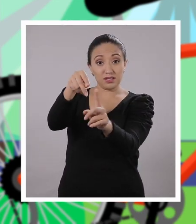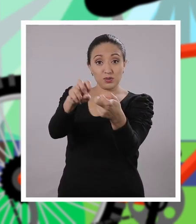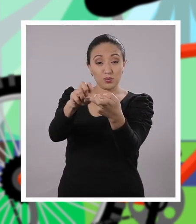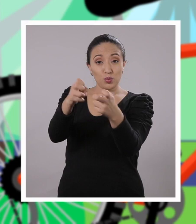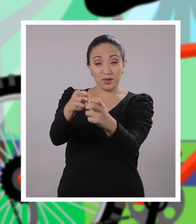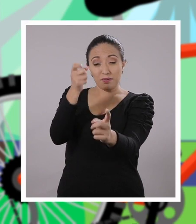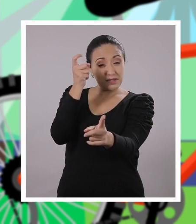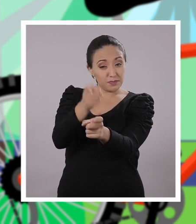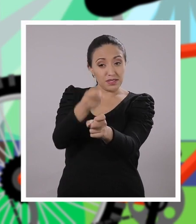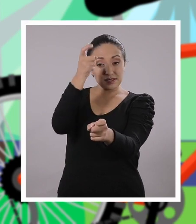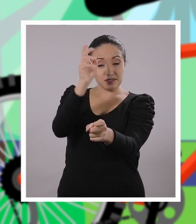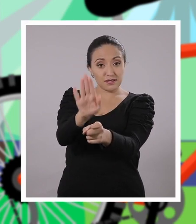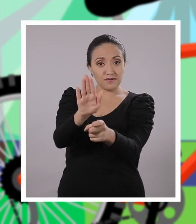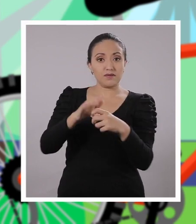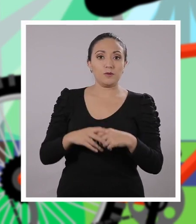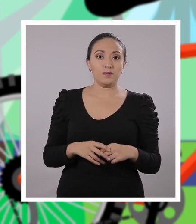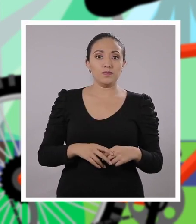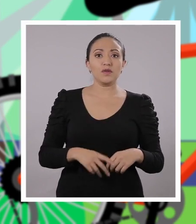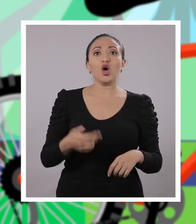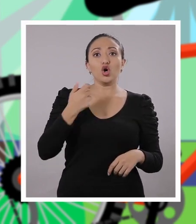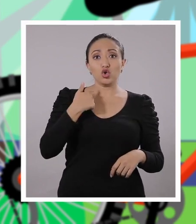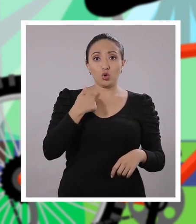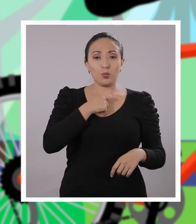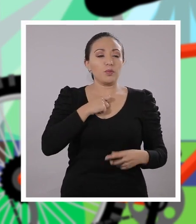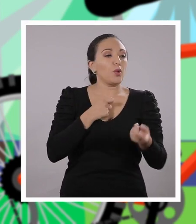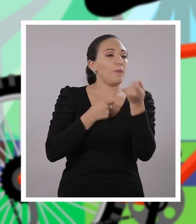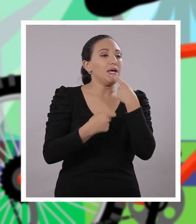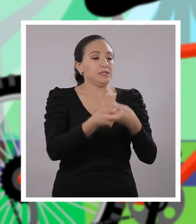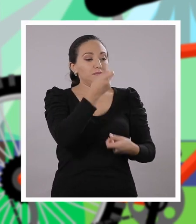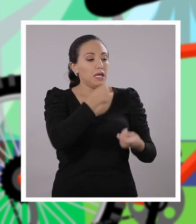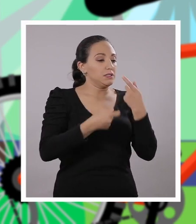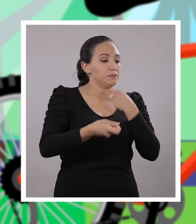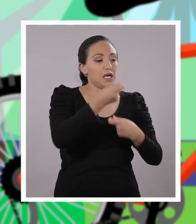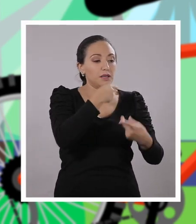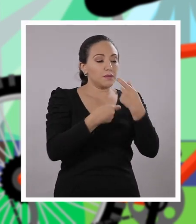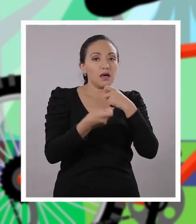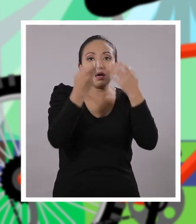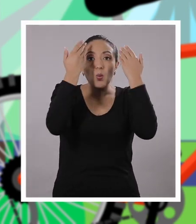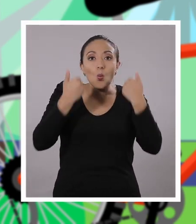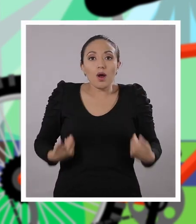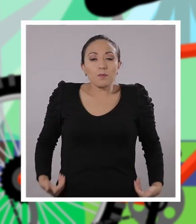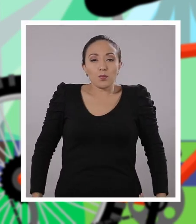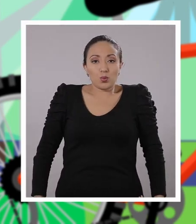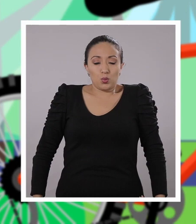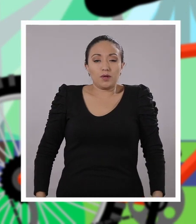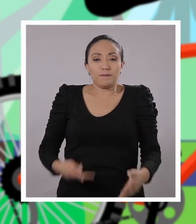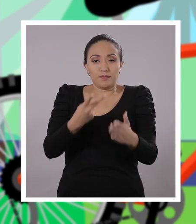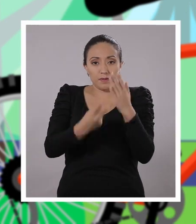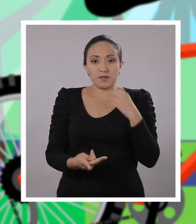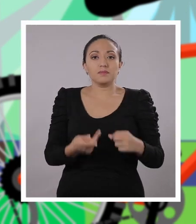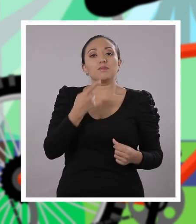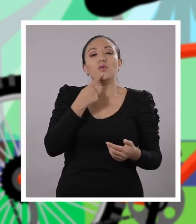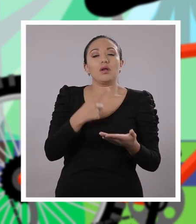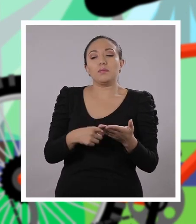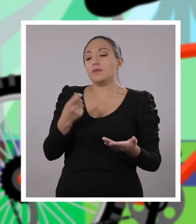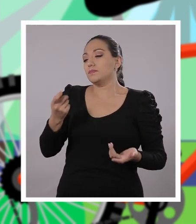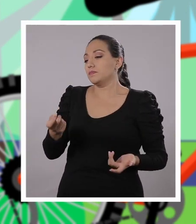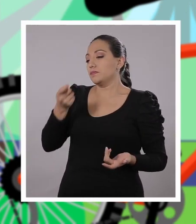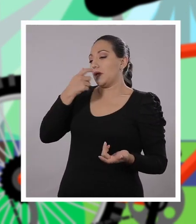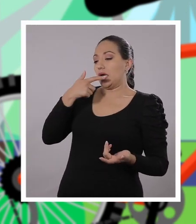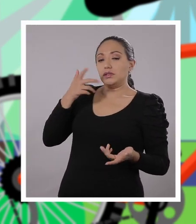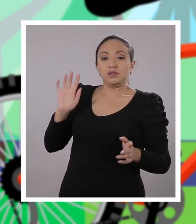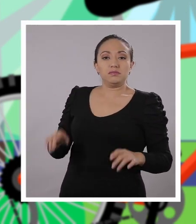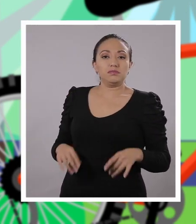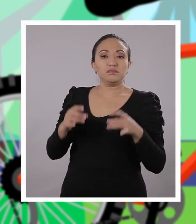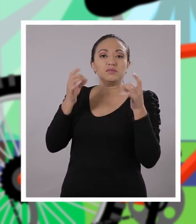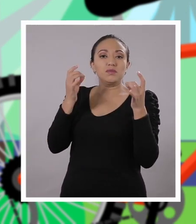cierto problema en específico. Cuando tú te automedicas, ¿qué es lo que pasa en tu organismo? Por ejemplo, te tomaste